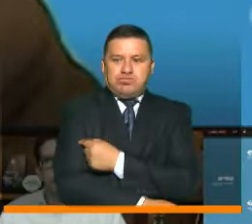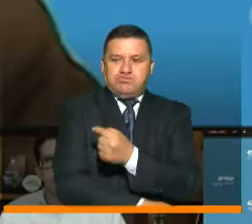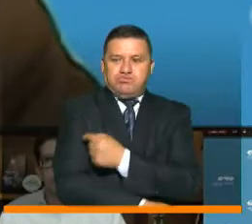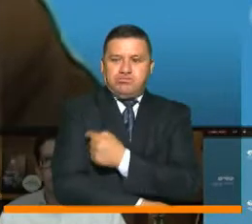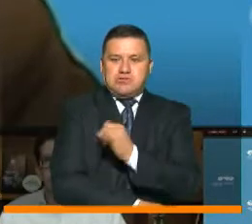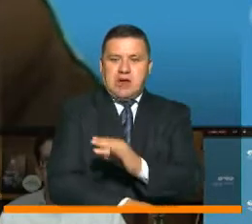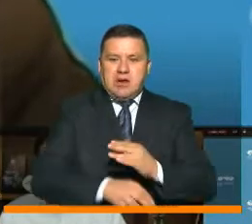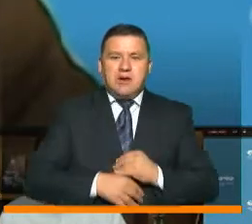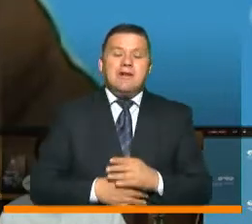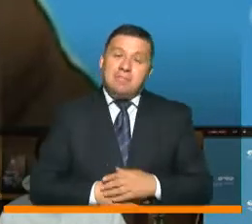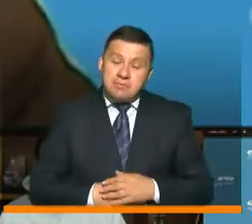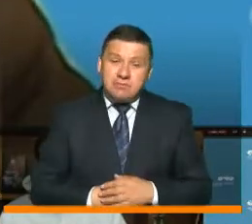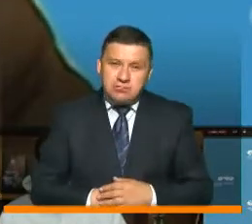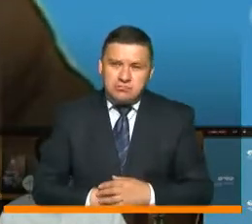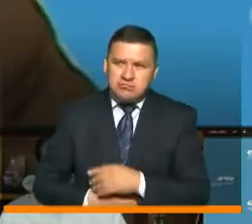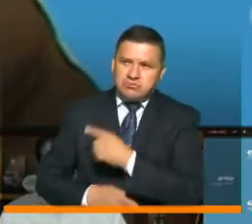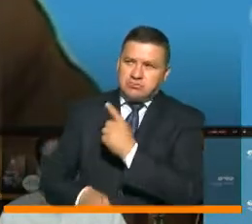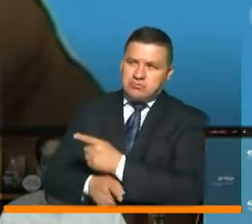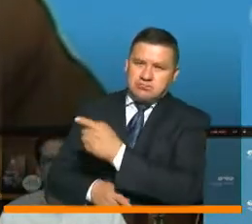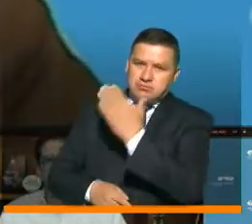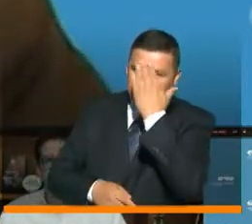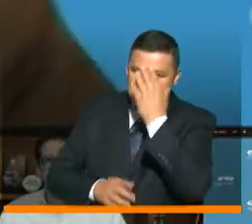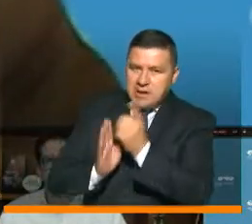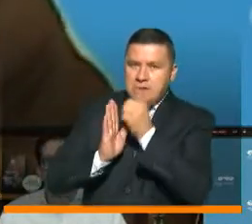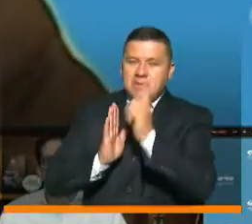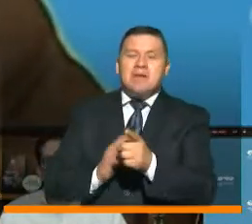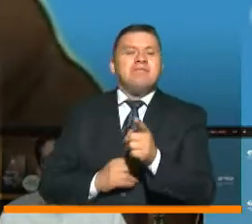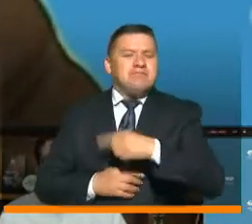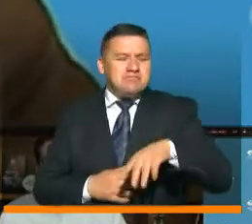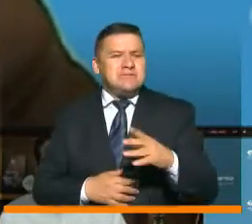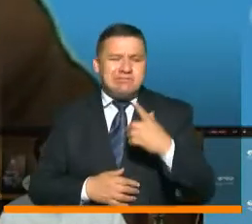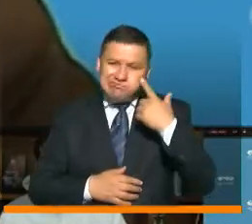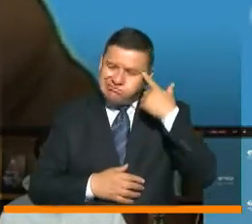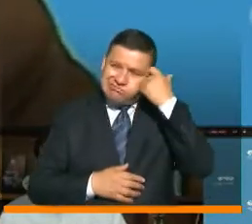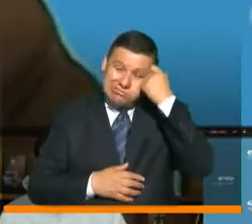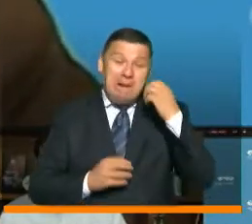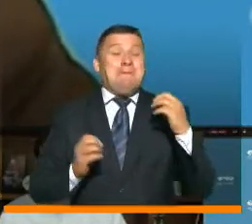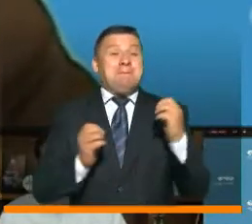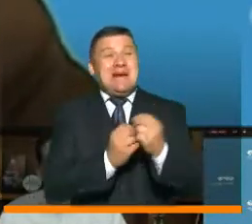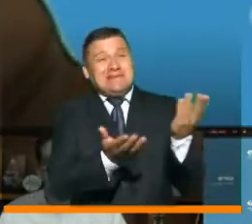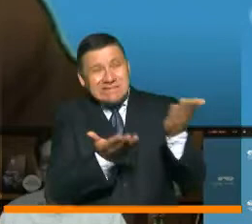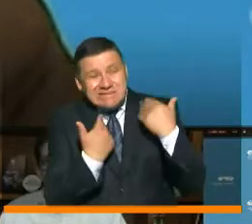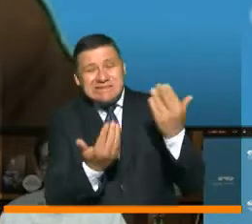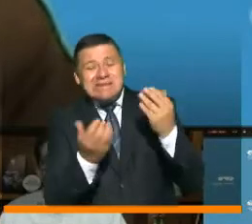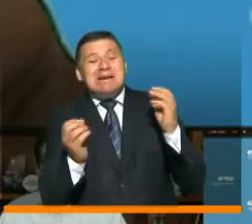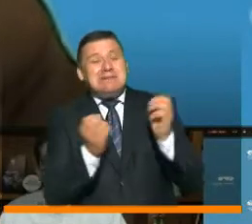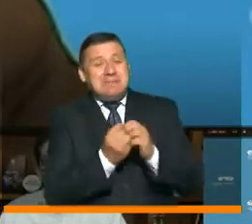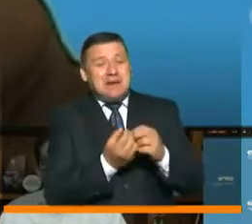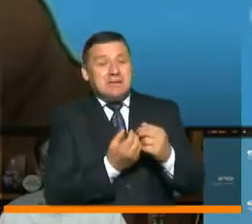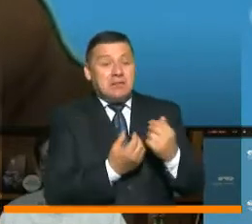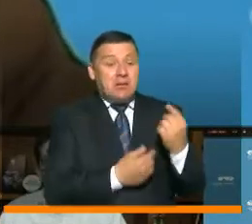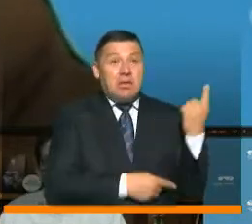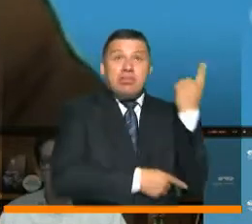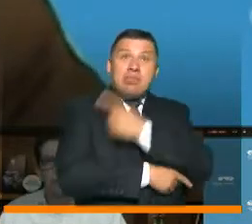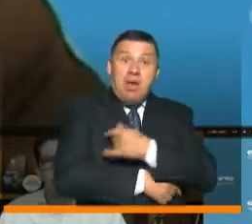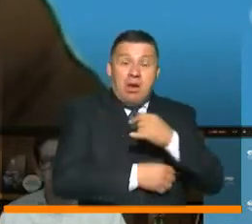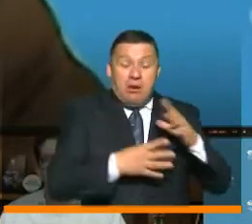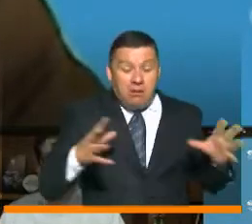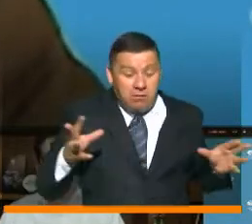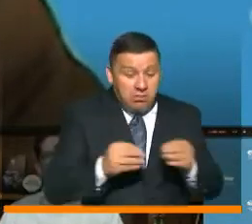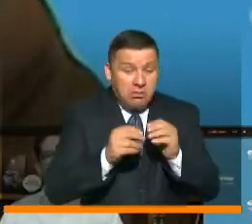vacunación. Como usted bien lo señala, tenemos el reto de tener más vacunas. Hasta el día de hoy,